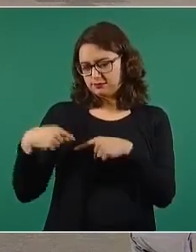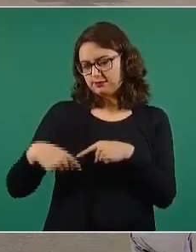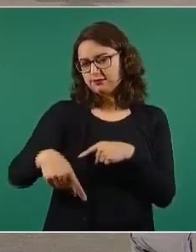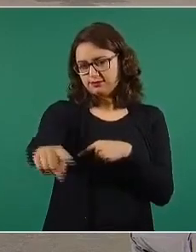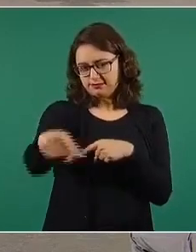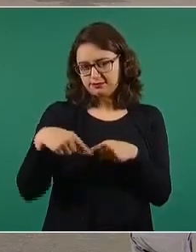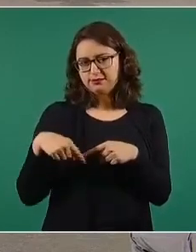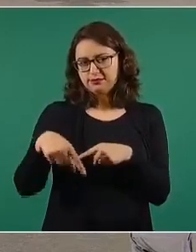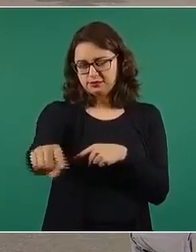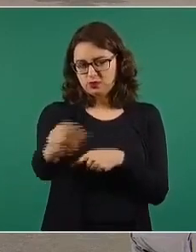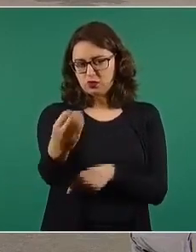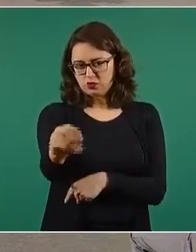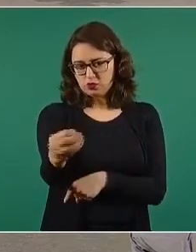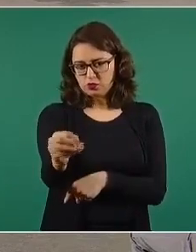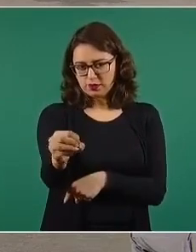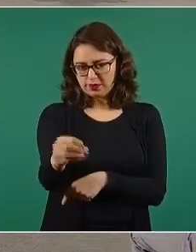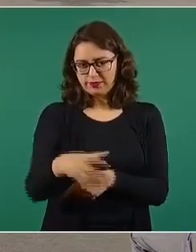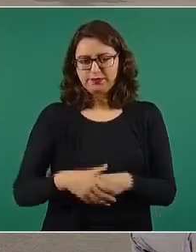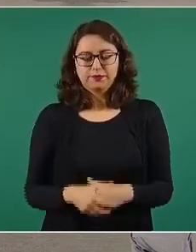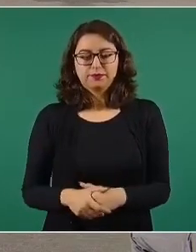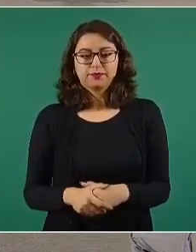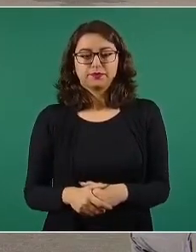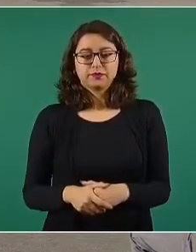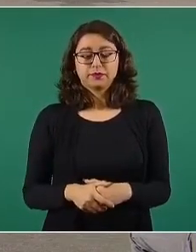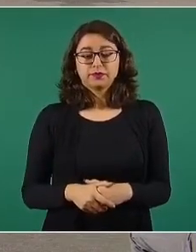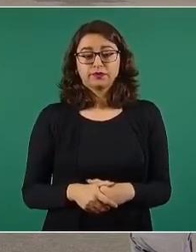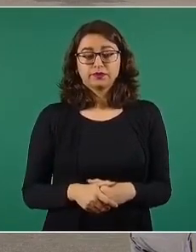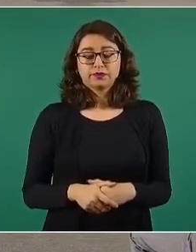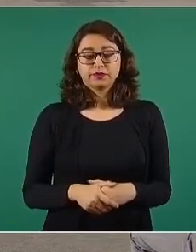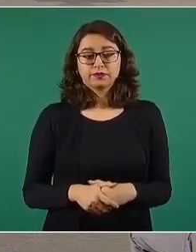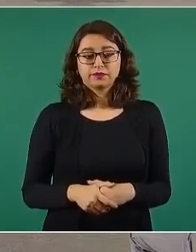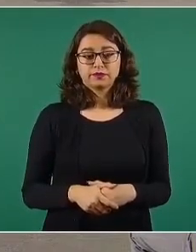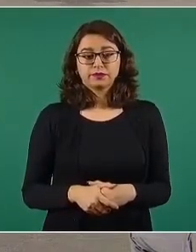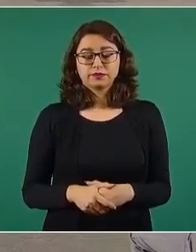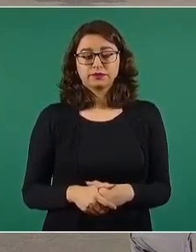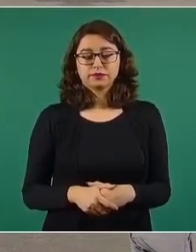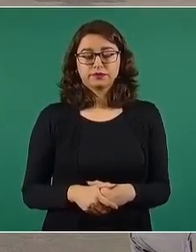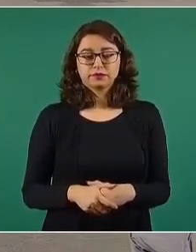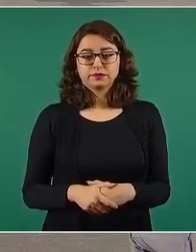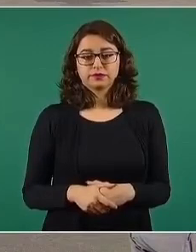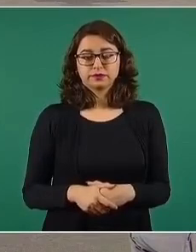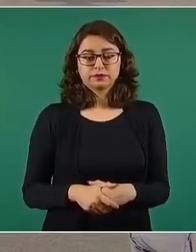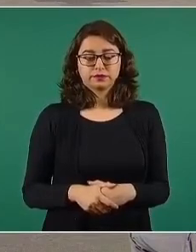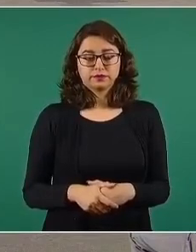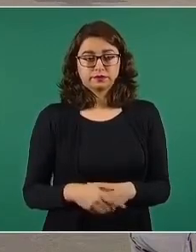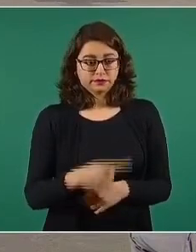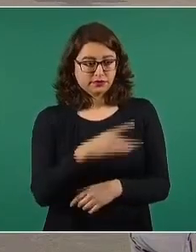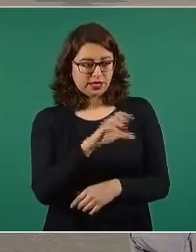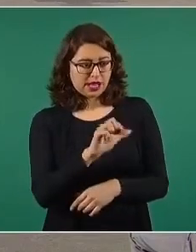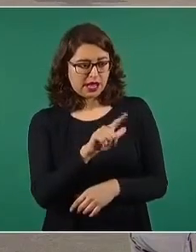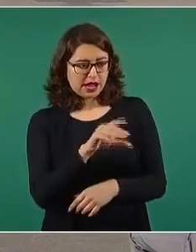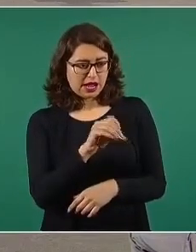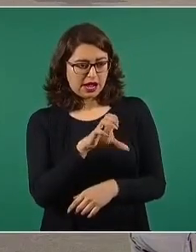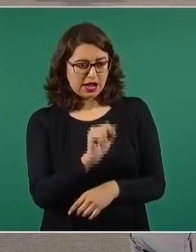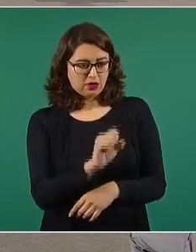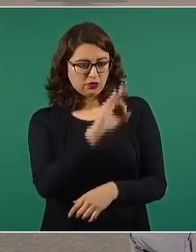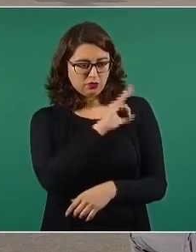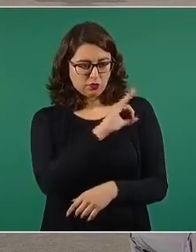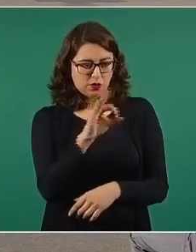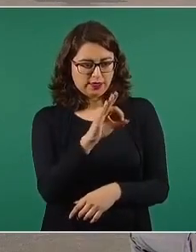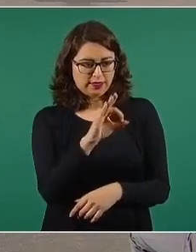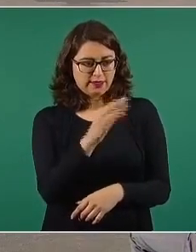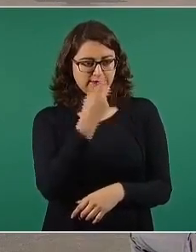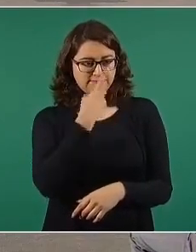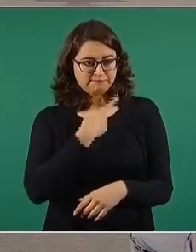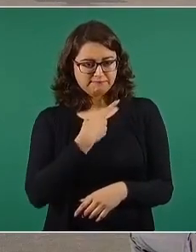Entonces, sí, y a ver si Carlos nos da la semana, el promedio.